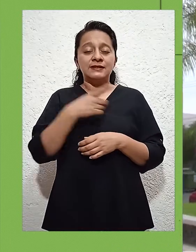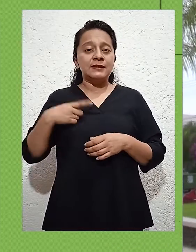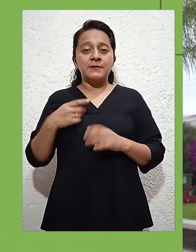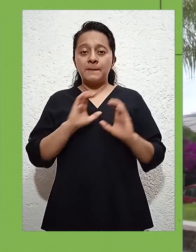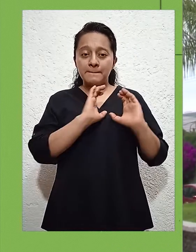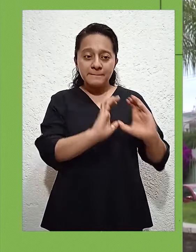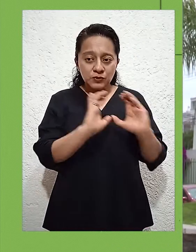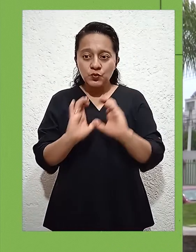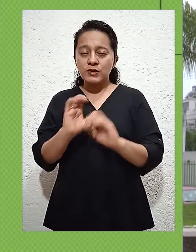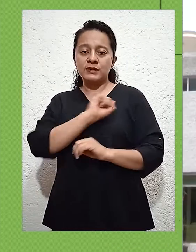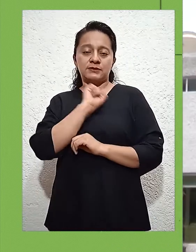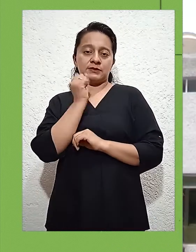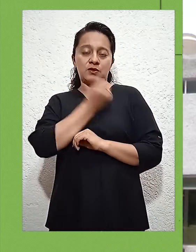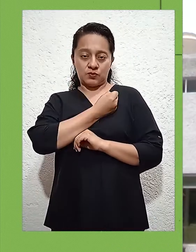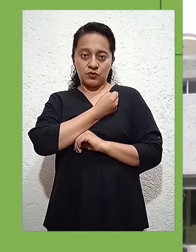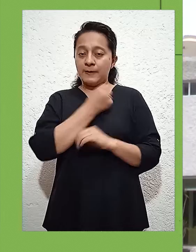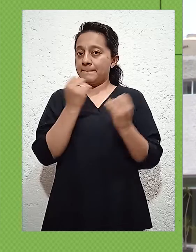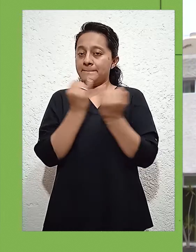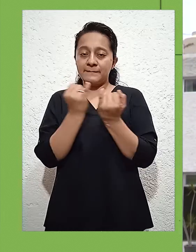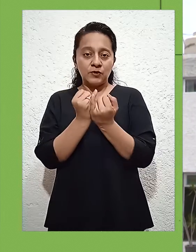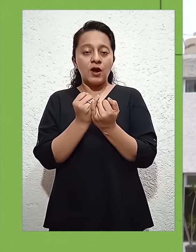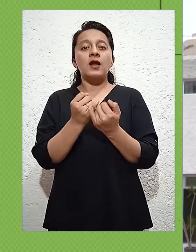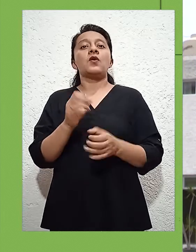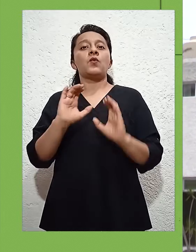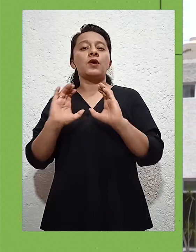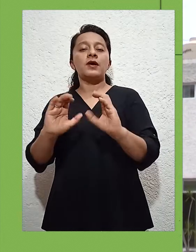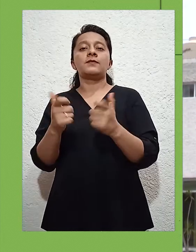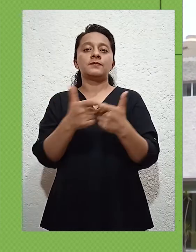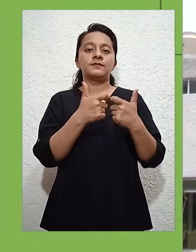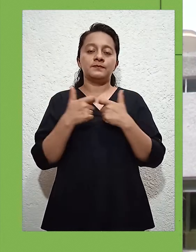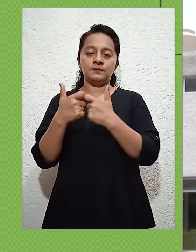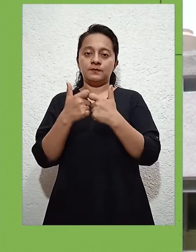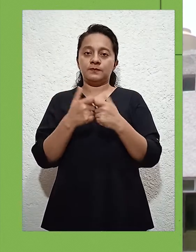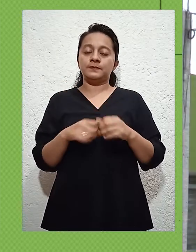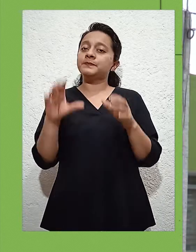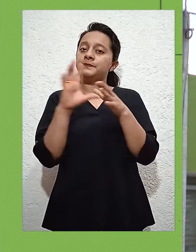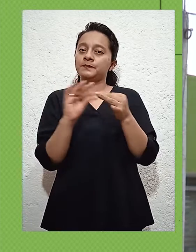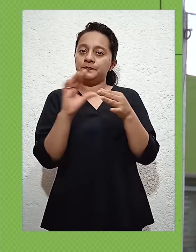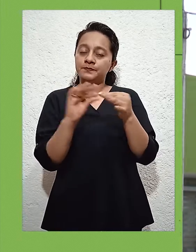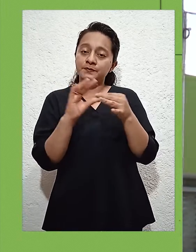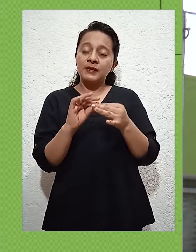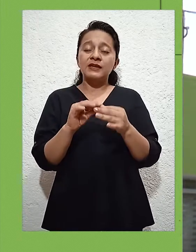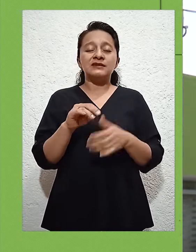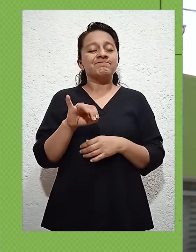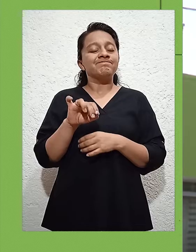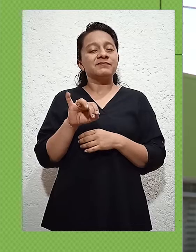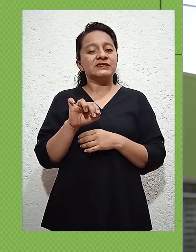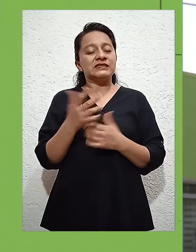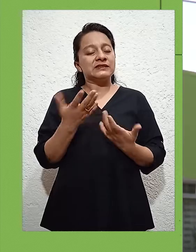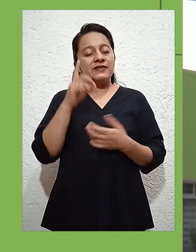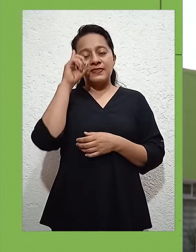vulnerabilidad en materia económica, pues el crecimiento económico que se ha tenido hasta la fecha de aproximadamente el 6%